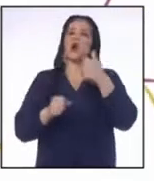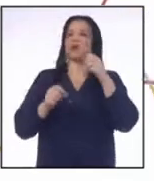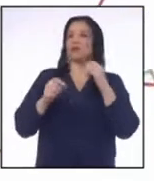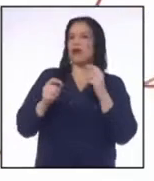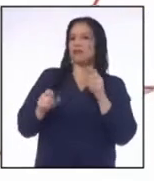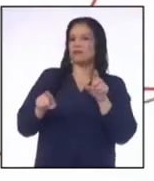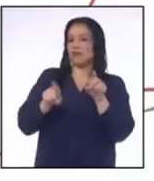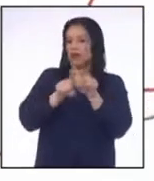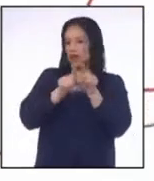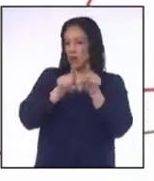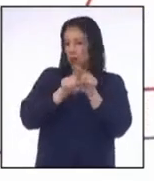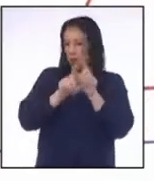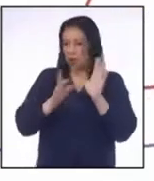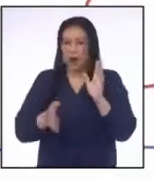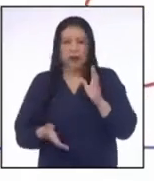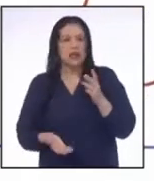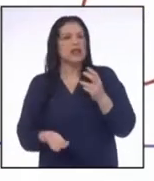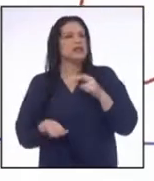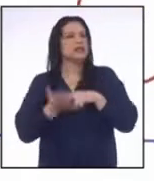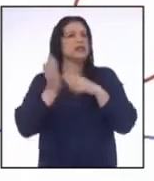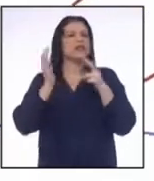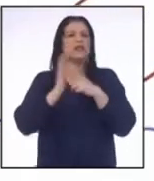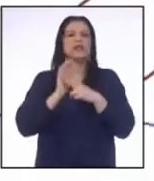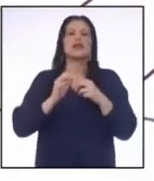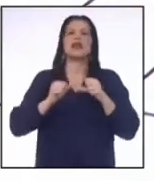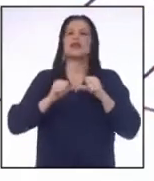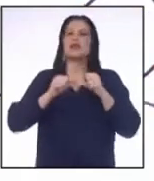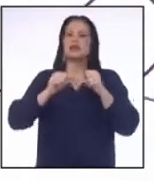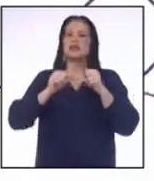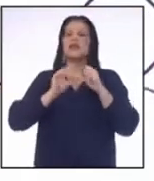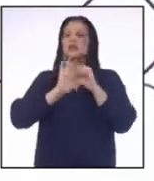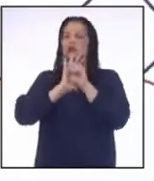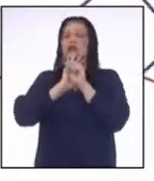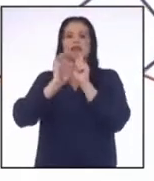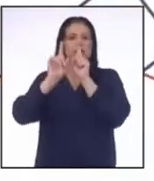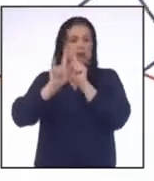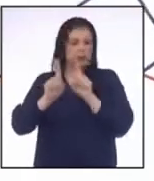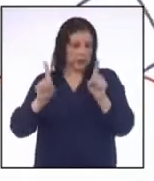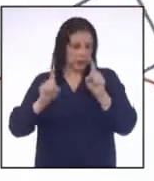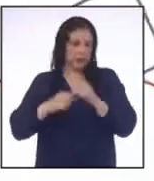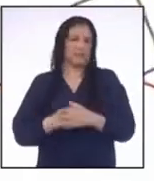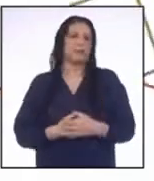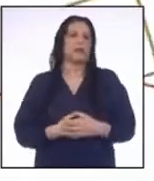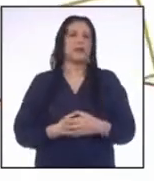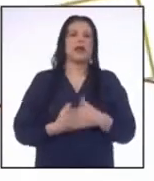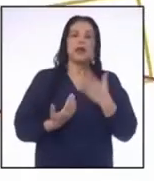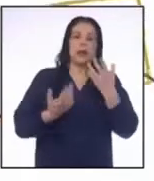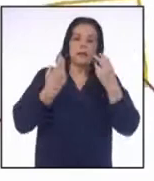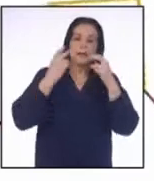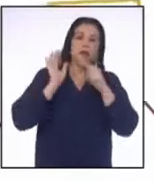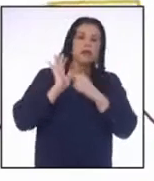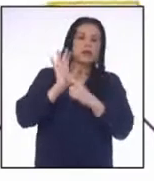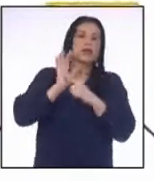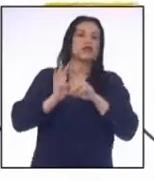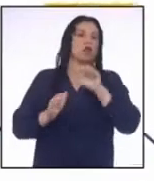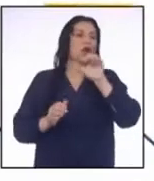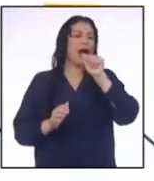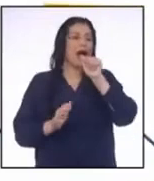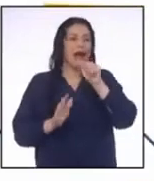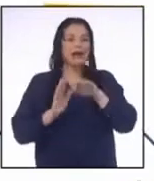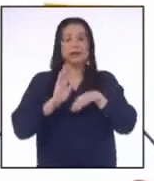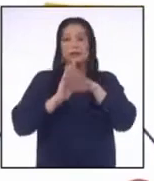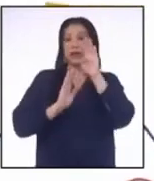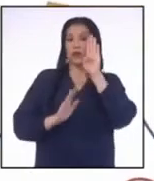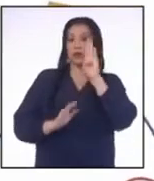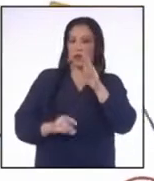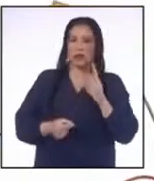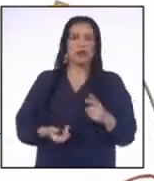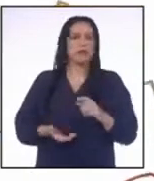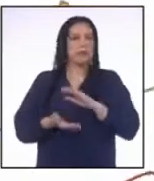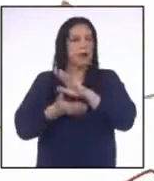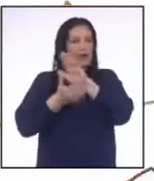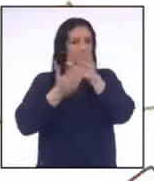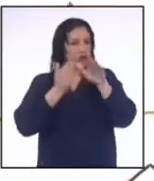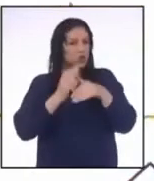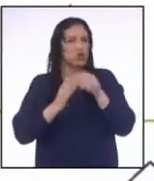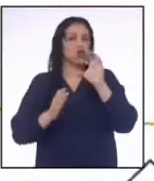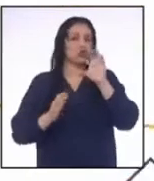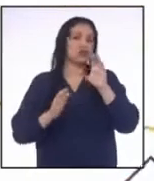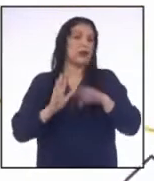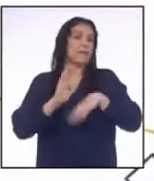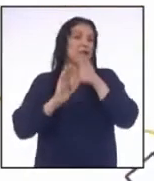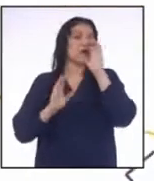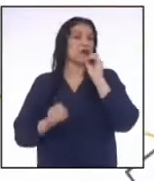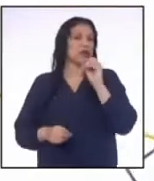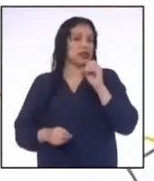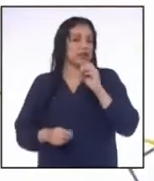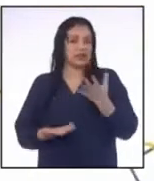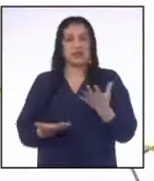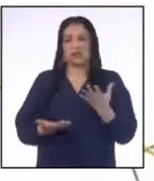equivalente Es decir, conserva su signo de desigualdad Dada la desigualdad A es mayor que B Para todo C mayor que